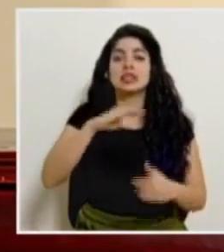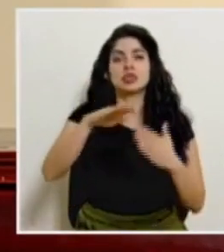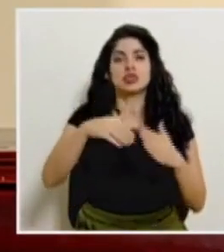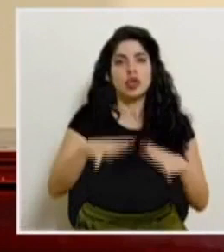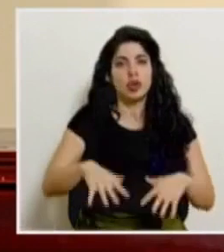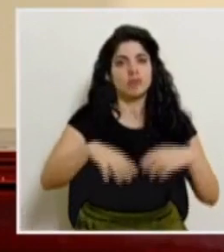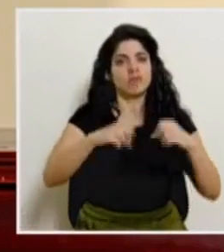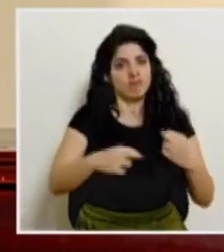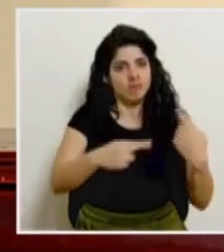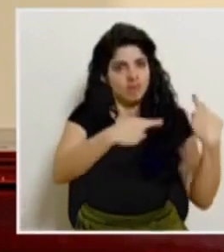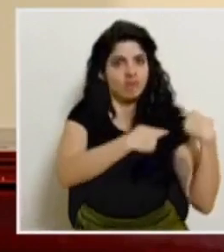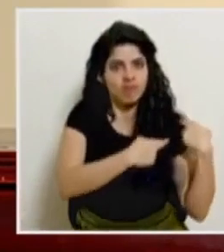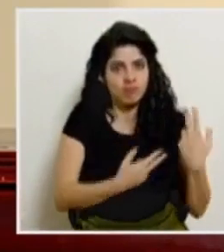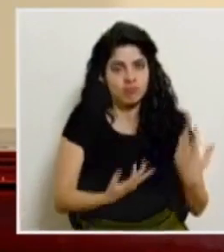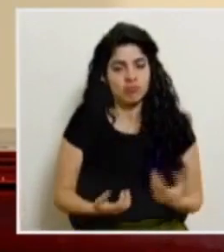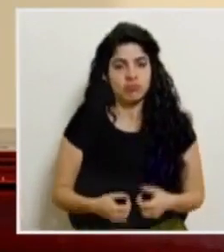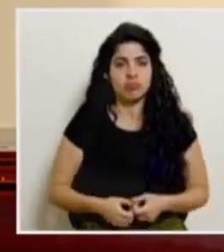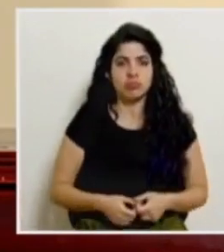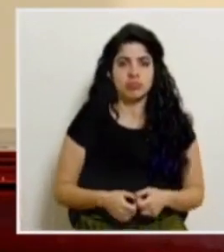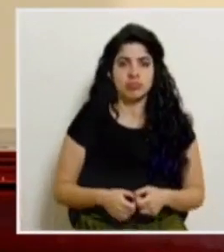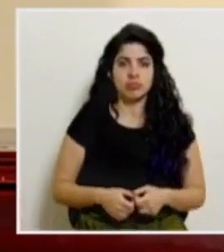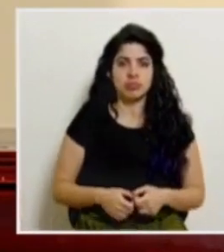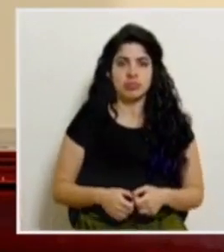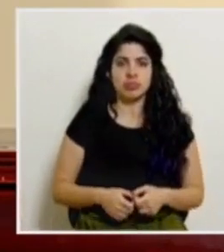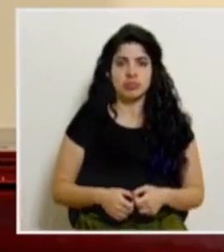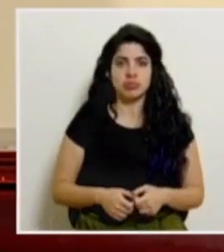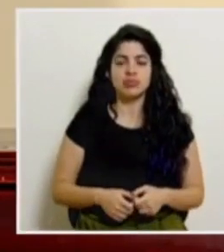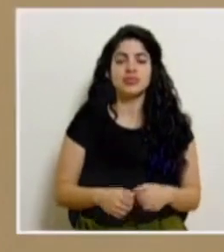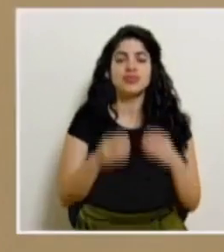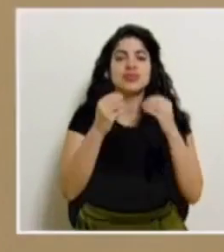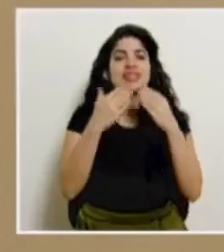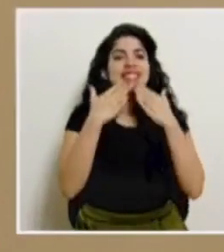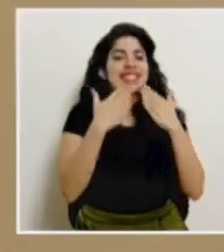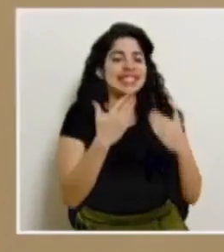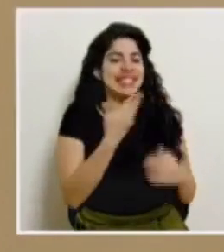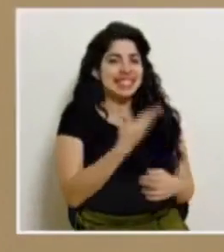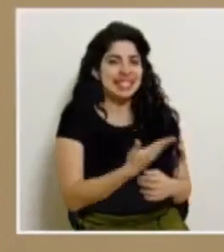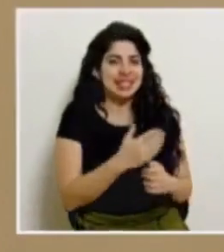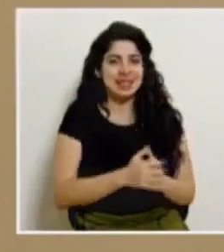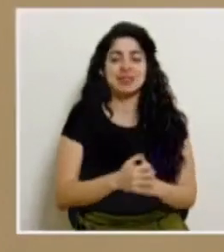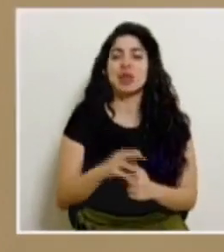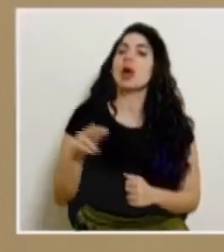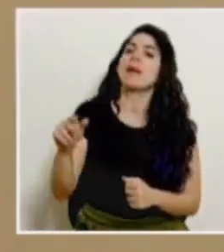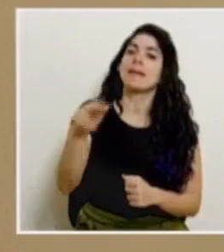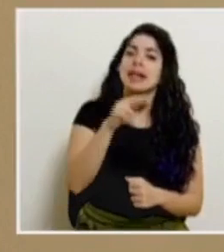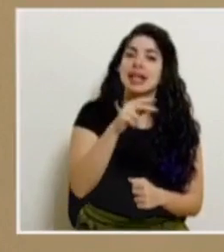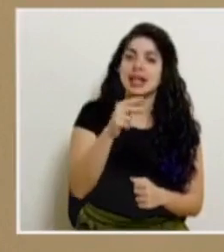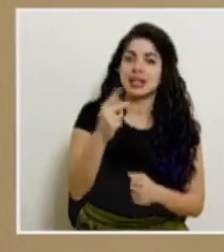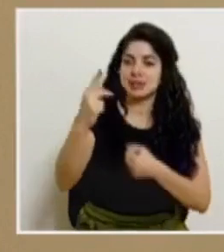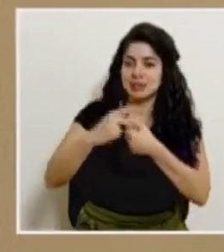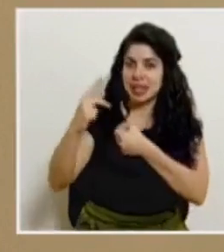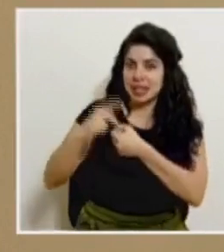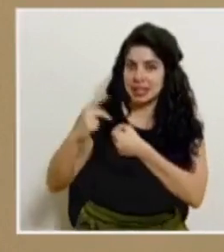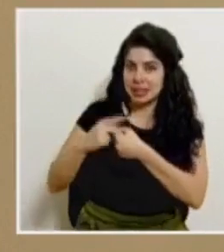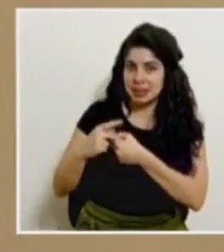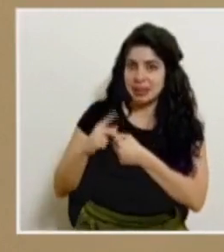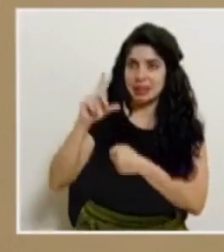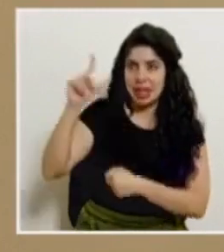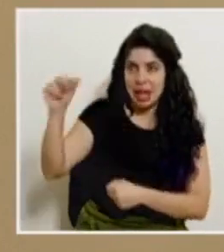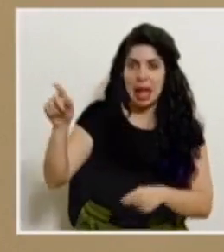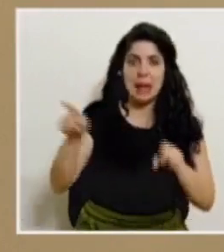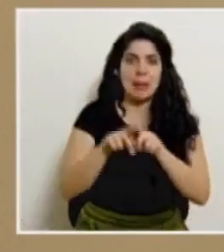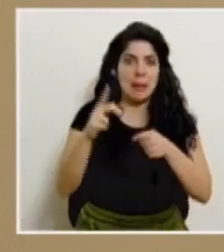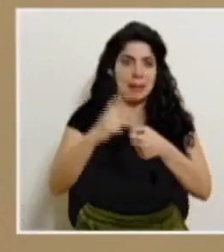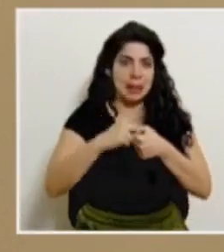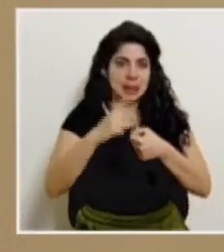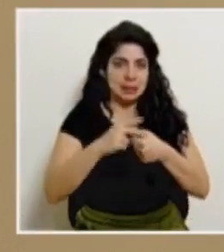responsabilidad lo que nos toca asumir muchas gracias a los colegas que participaron de manera remota los colegas que